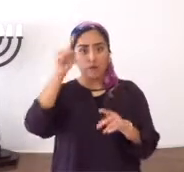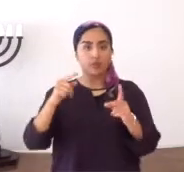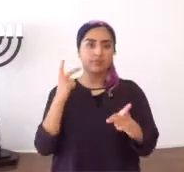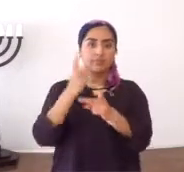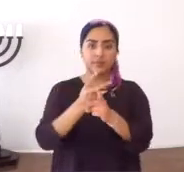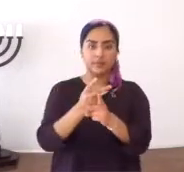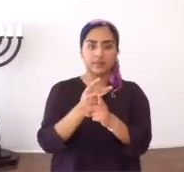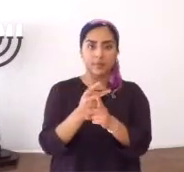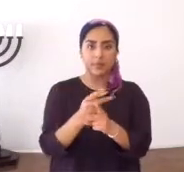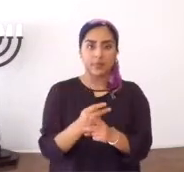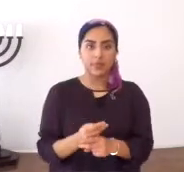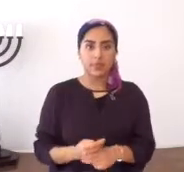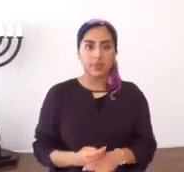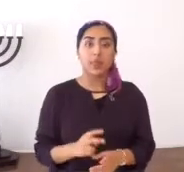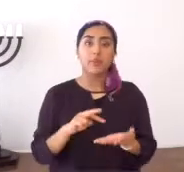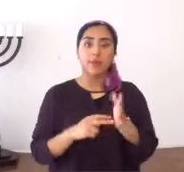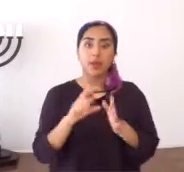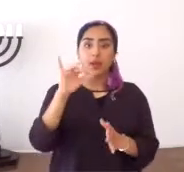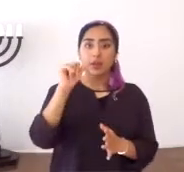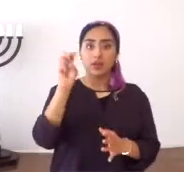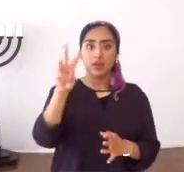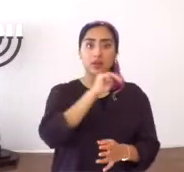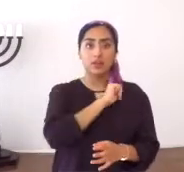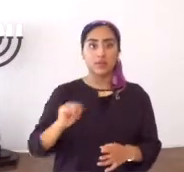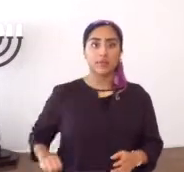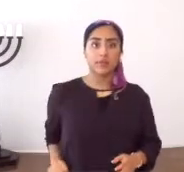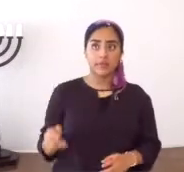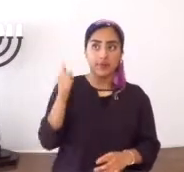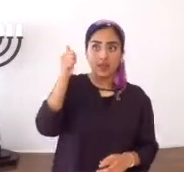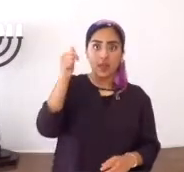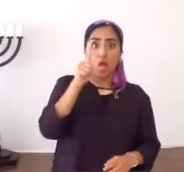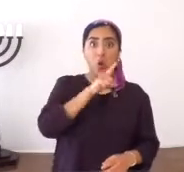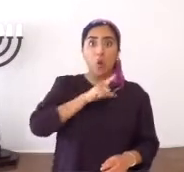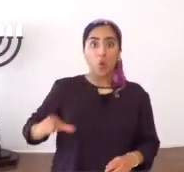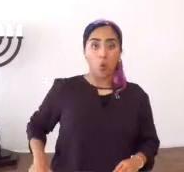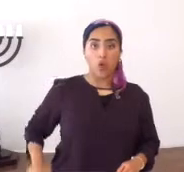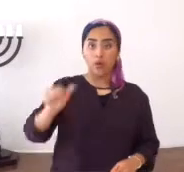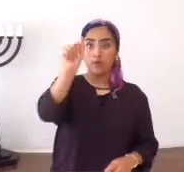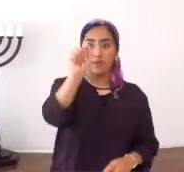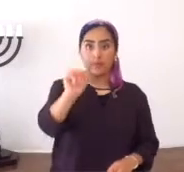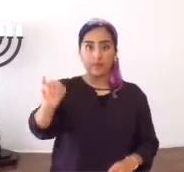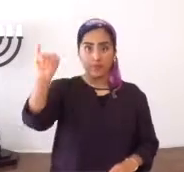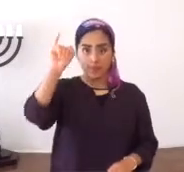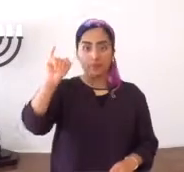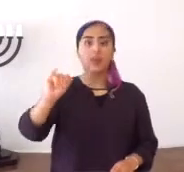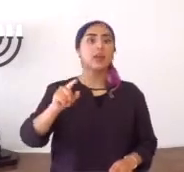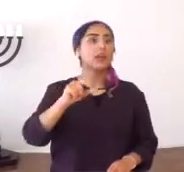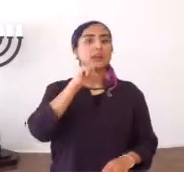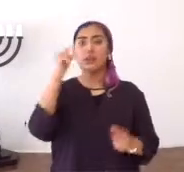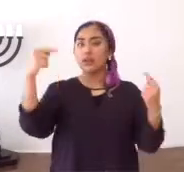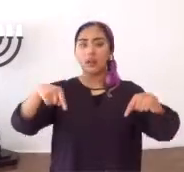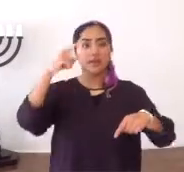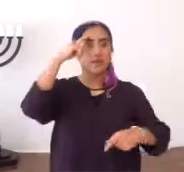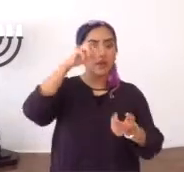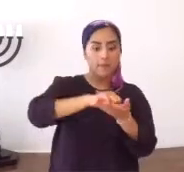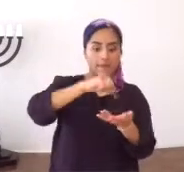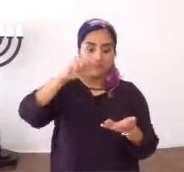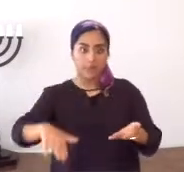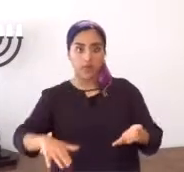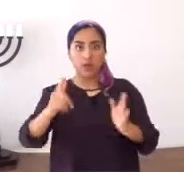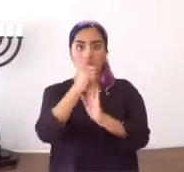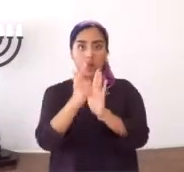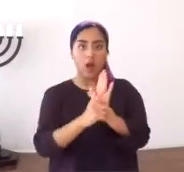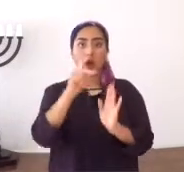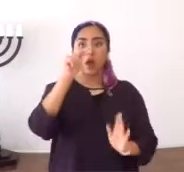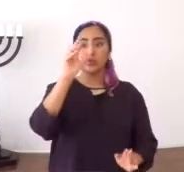venido, para abrogar, sino para cumplir, entonces, entonces, Yahshua, Hamashiah, el Señor, el Adom, y Salvador, no